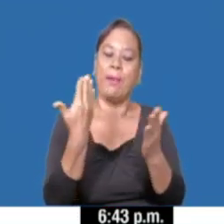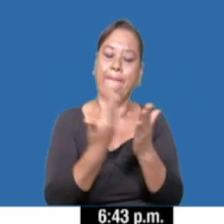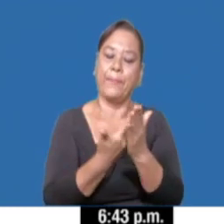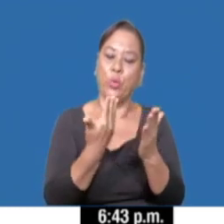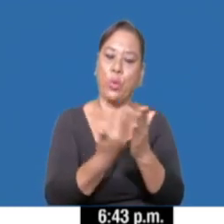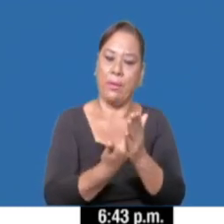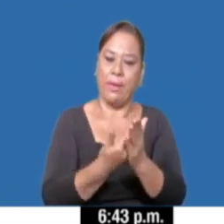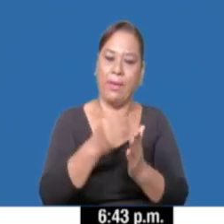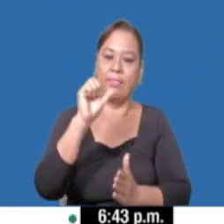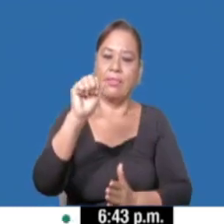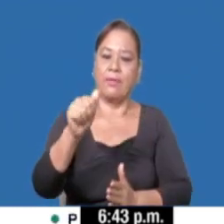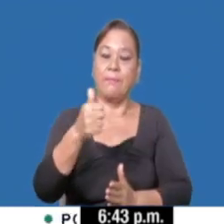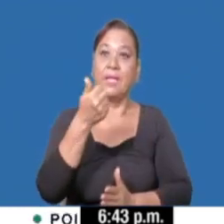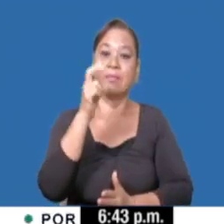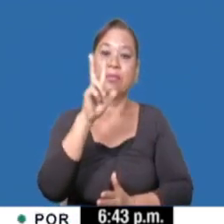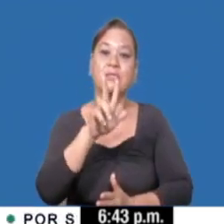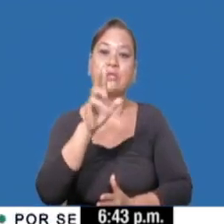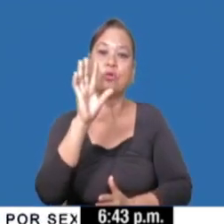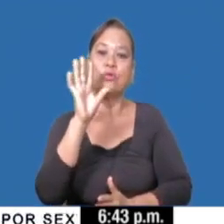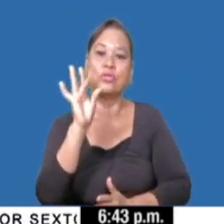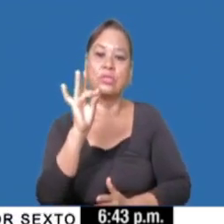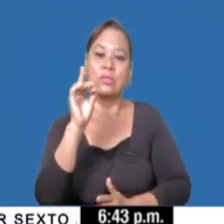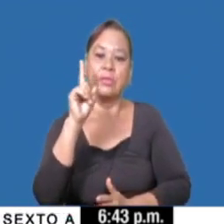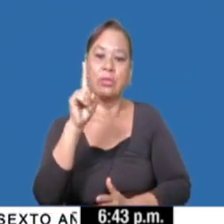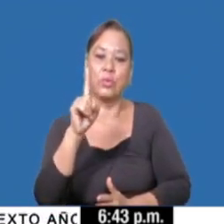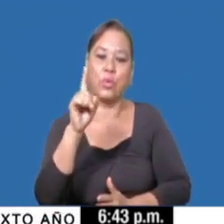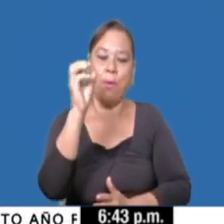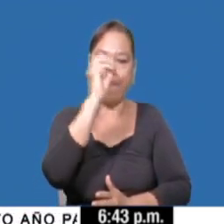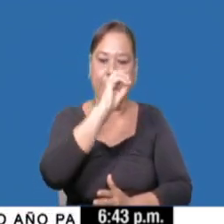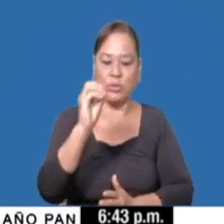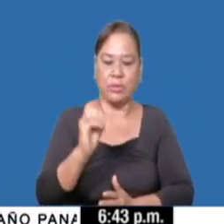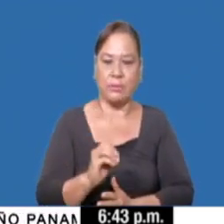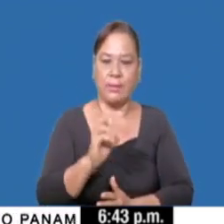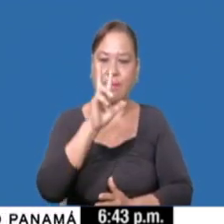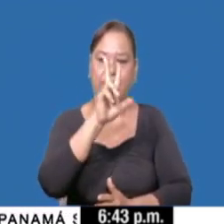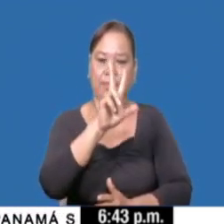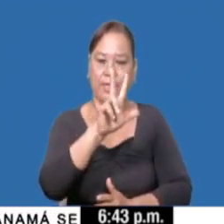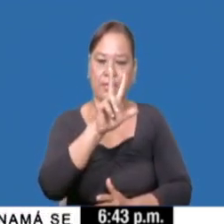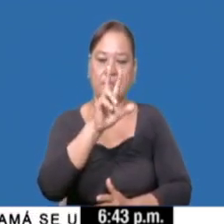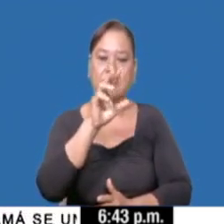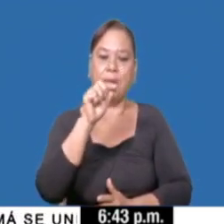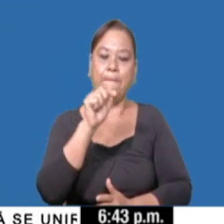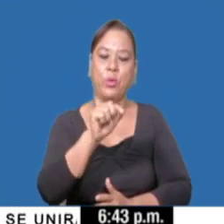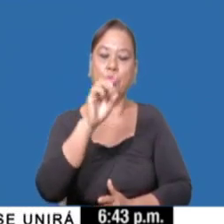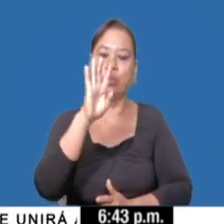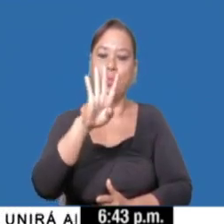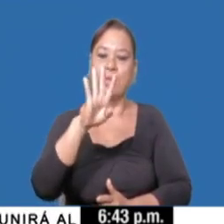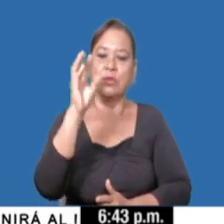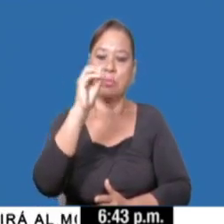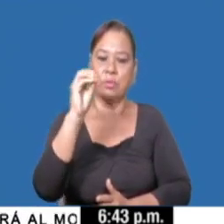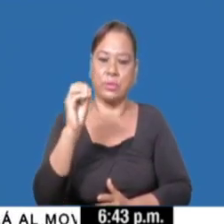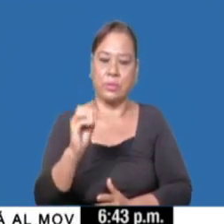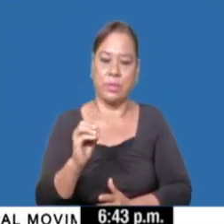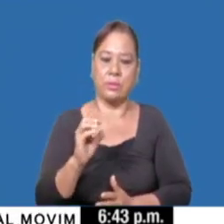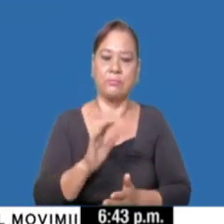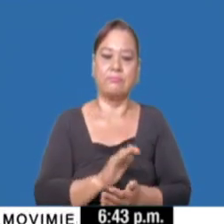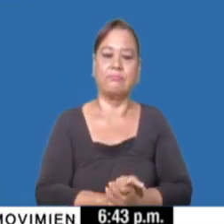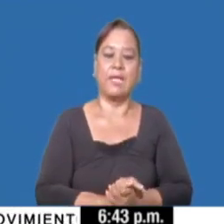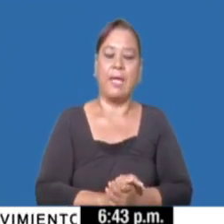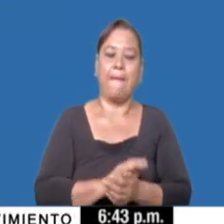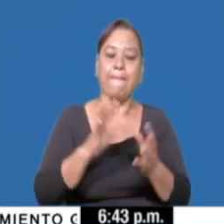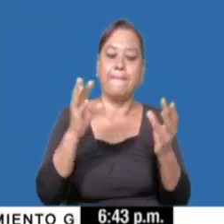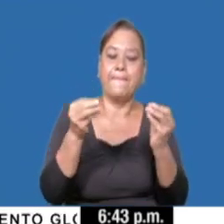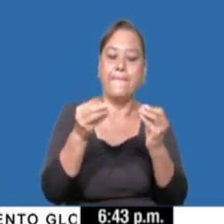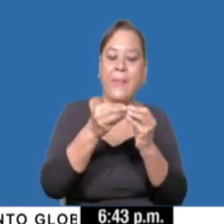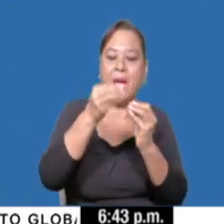.381, con un porcentaje de positividad de 3.4%, el más